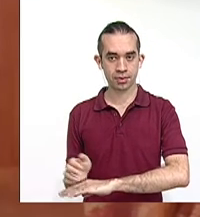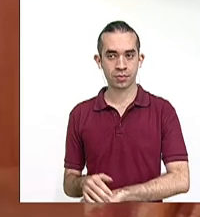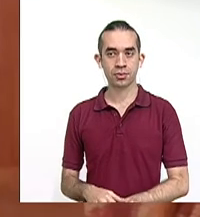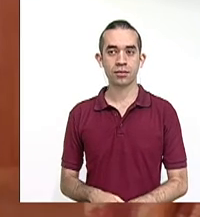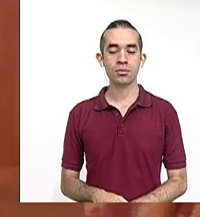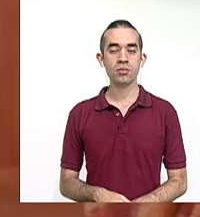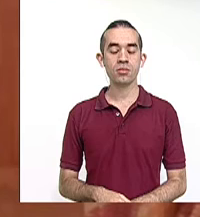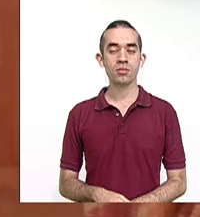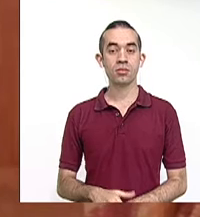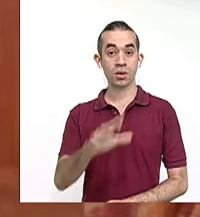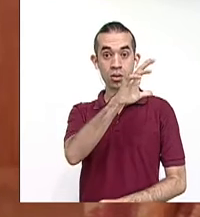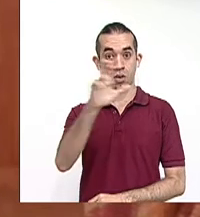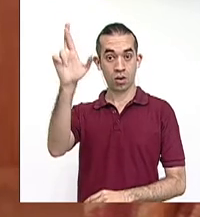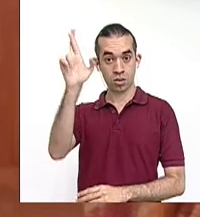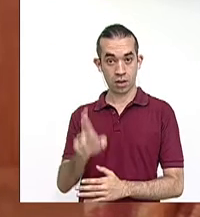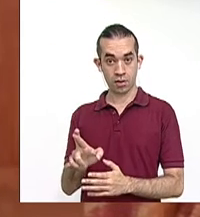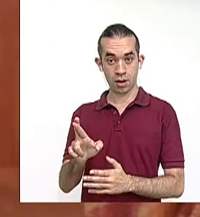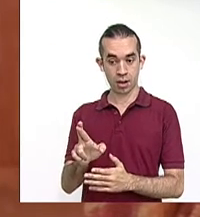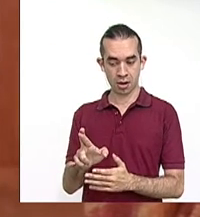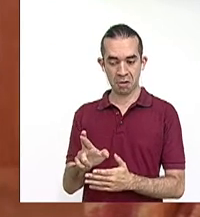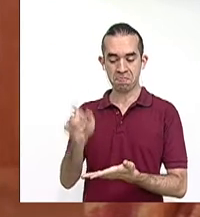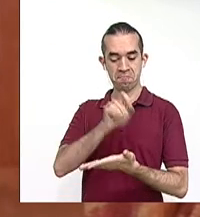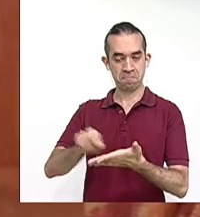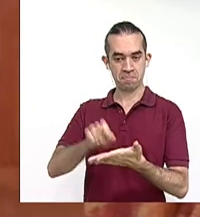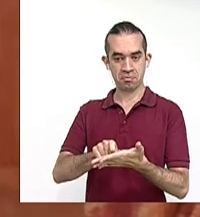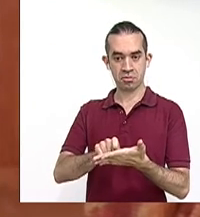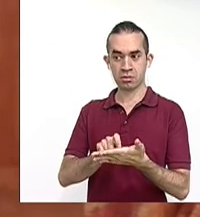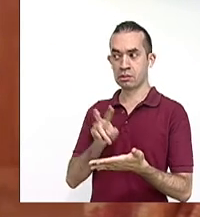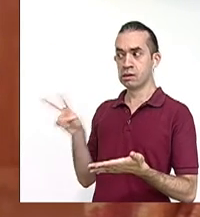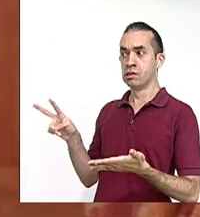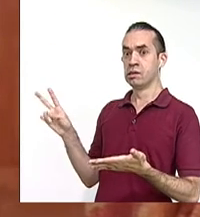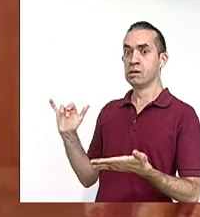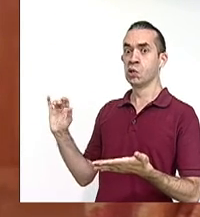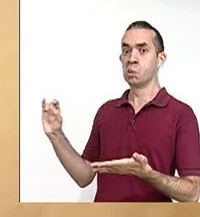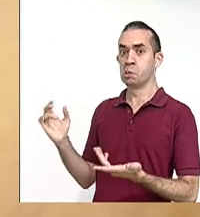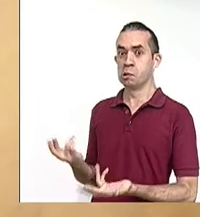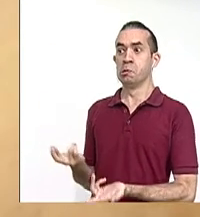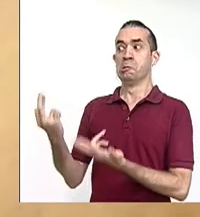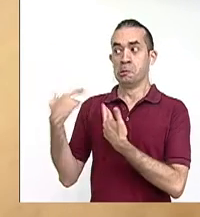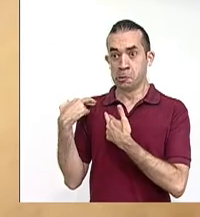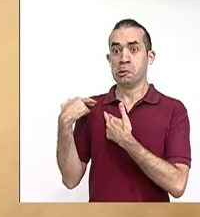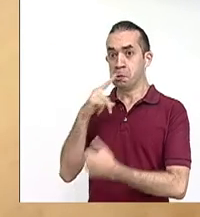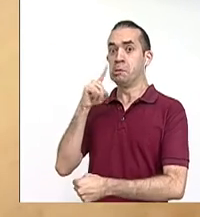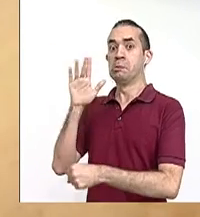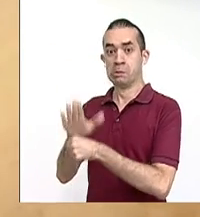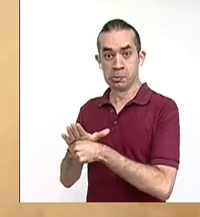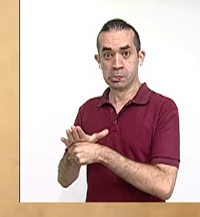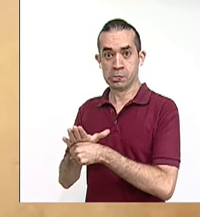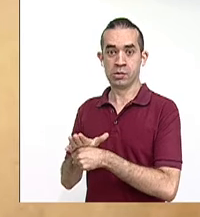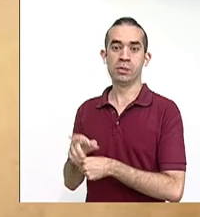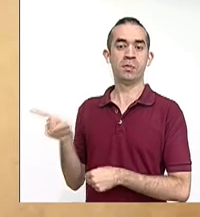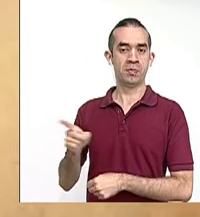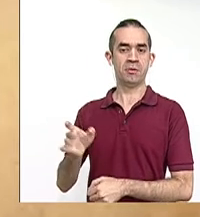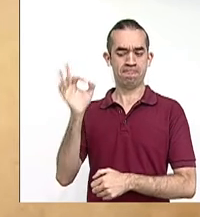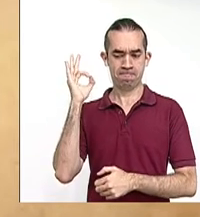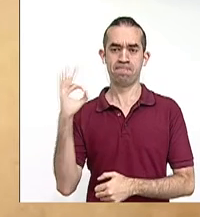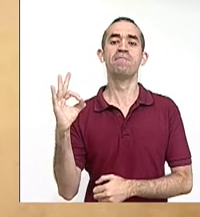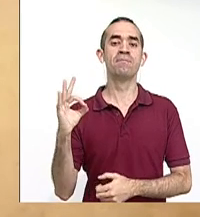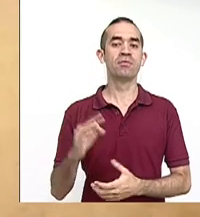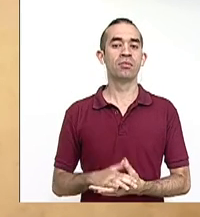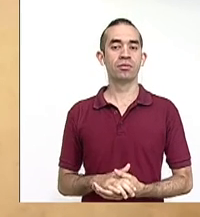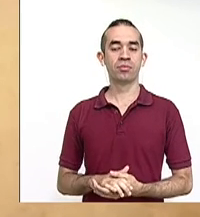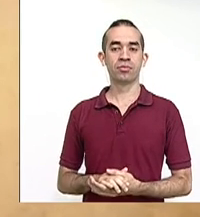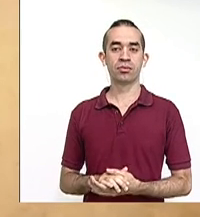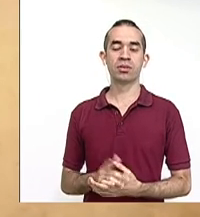Escribir en Costa Rica después de Yolanda Uriamuno es una grandísima responsabilidad, porque hizo las cosas muy bien. Nos